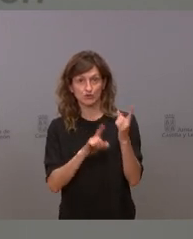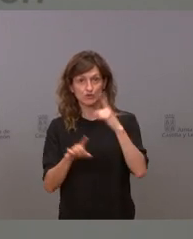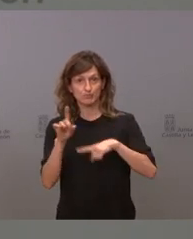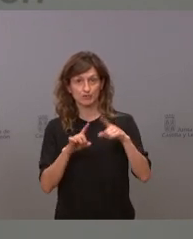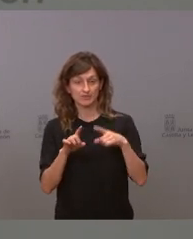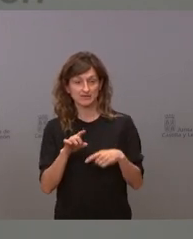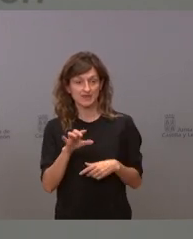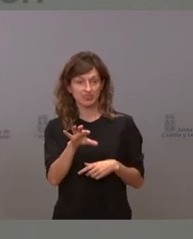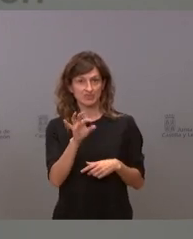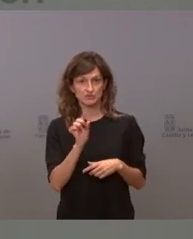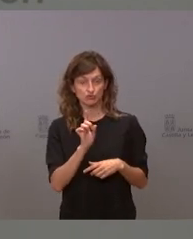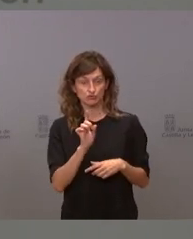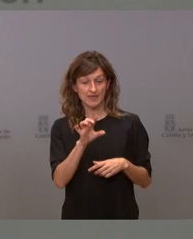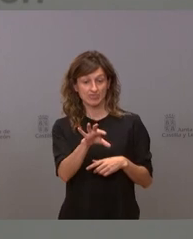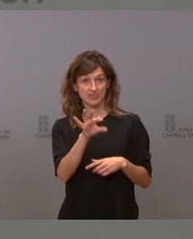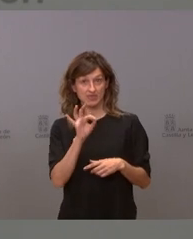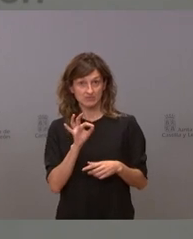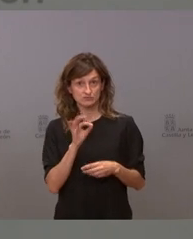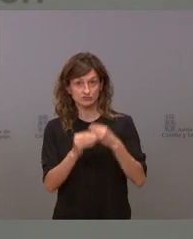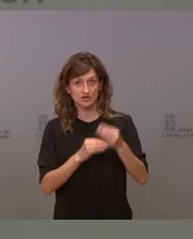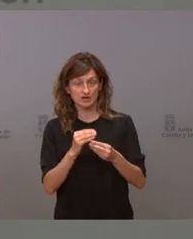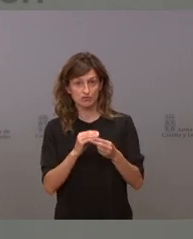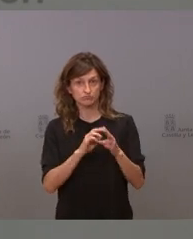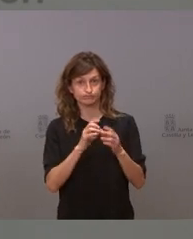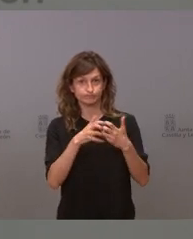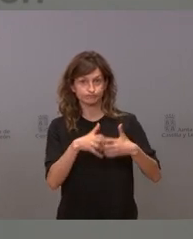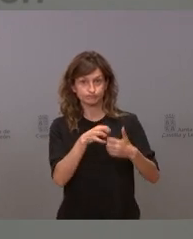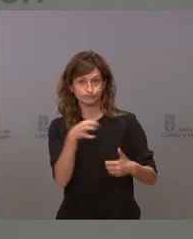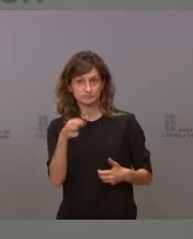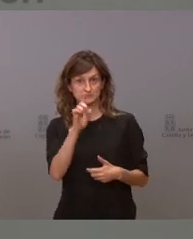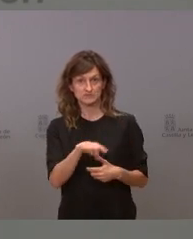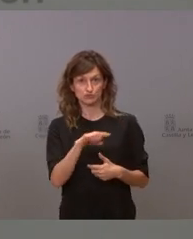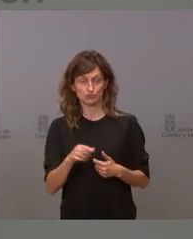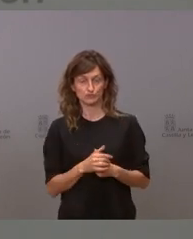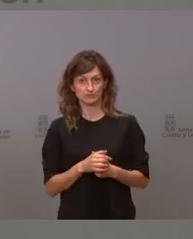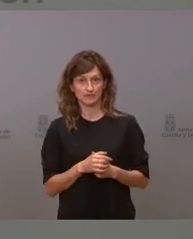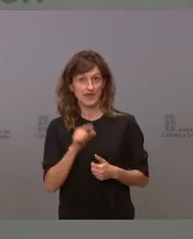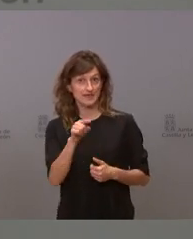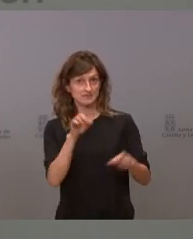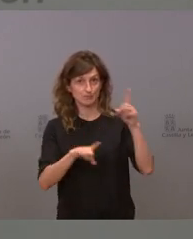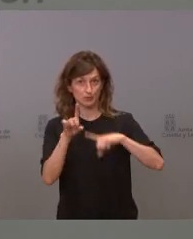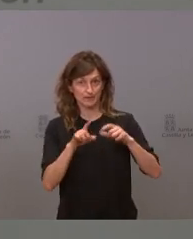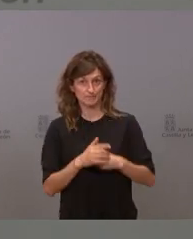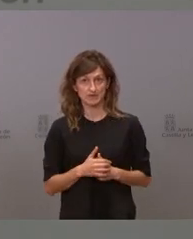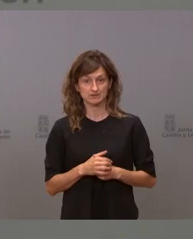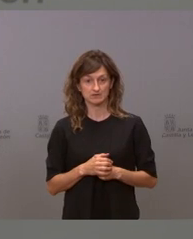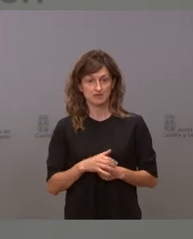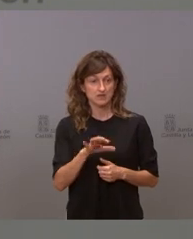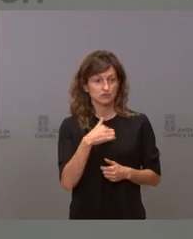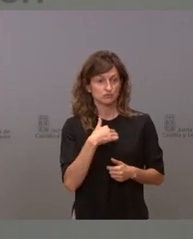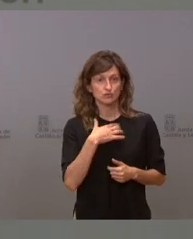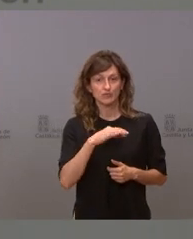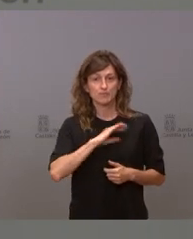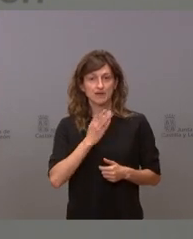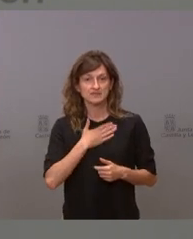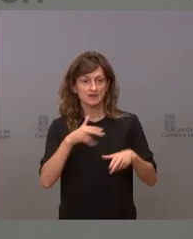decisiones el problema es si las decisiones que tomamos son efectivas o no ese es el problema se pueden tomar decisiones sí yo puedo cerrar